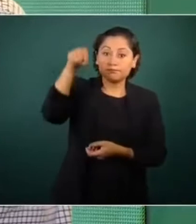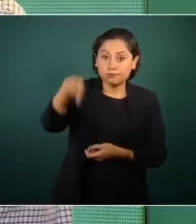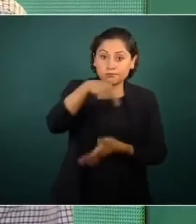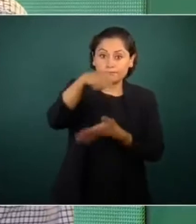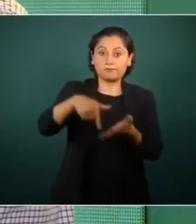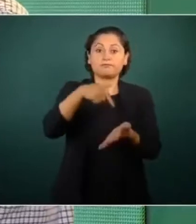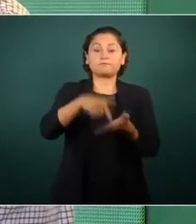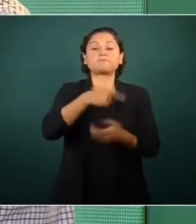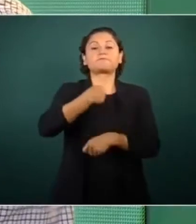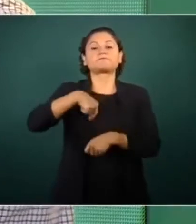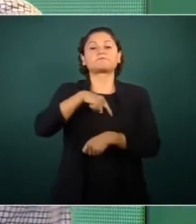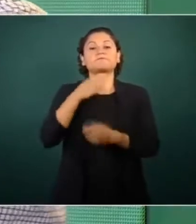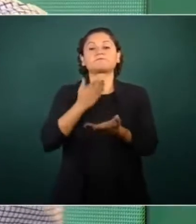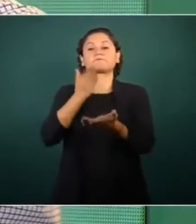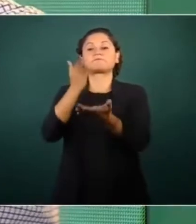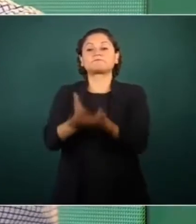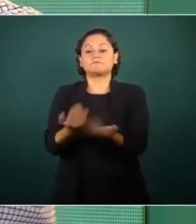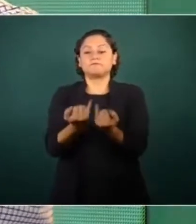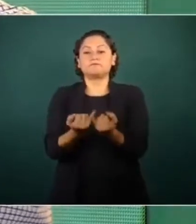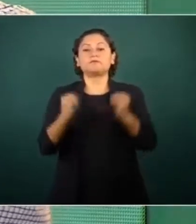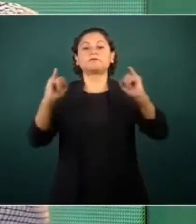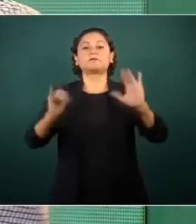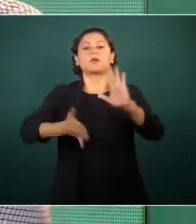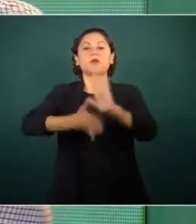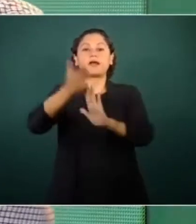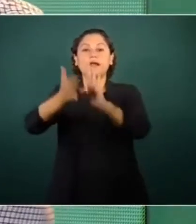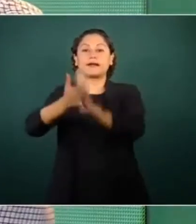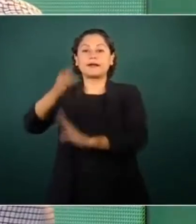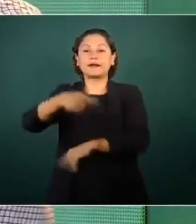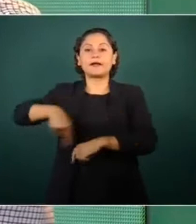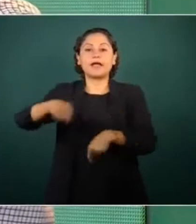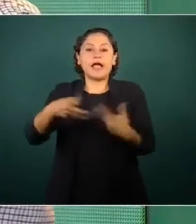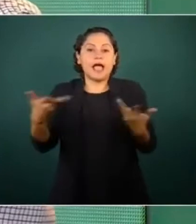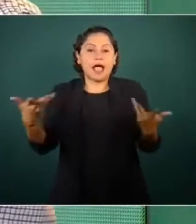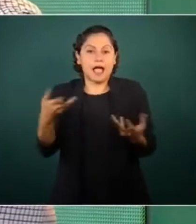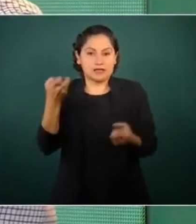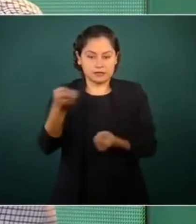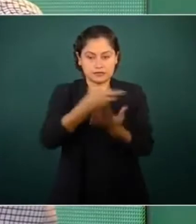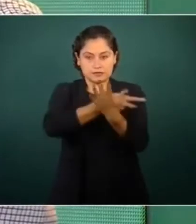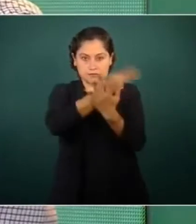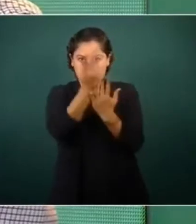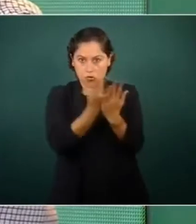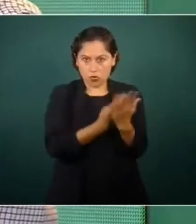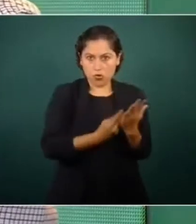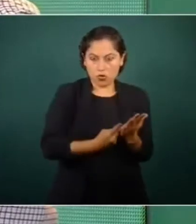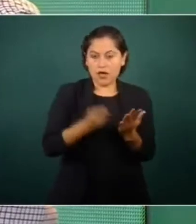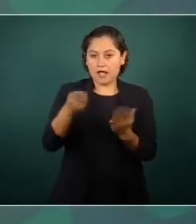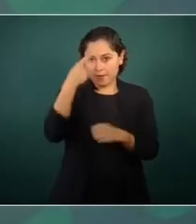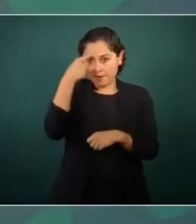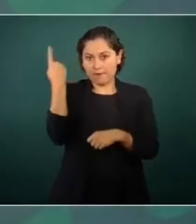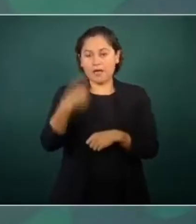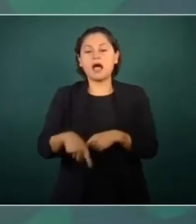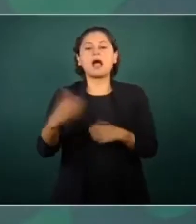del programa que se está realizando en la frontera.